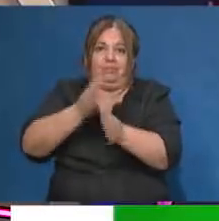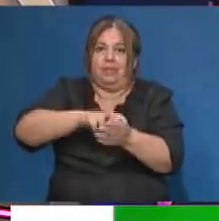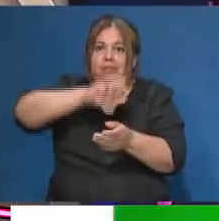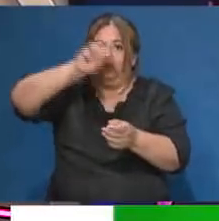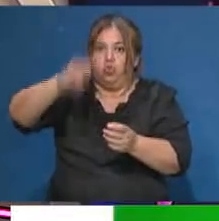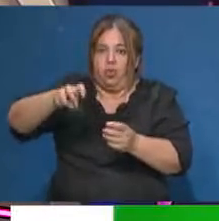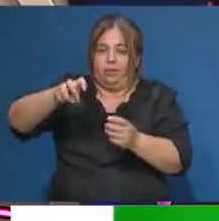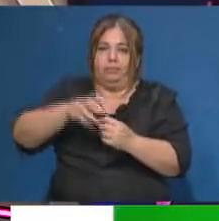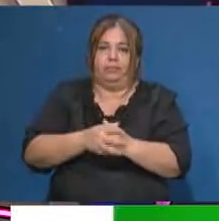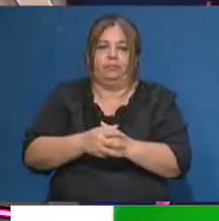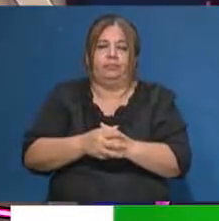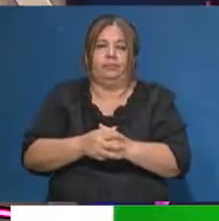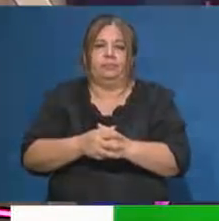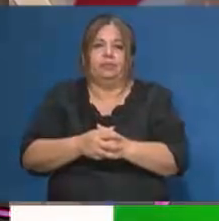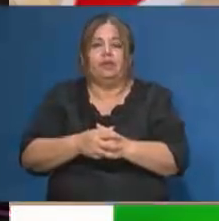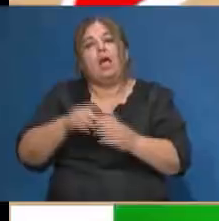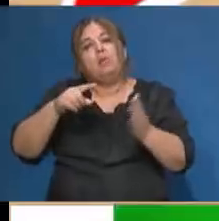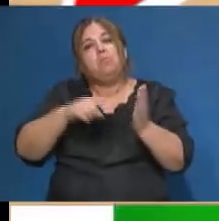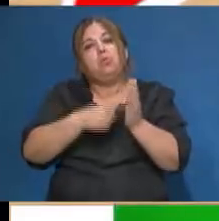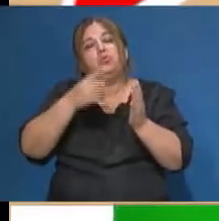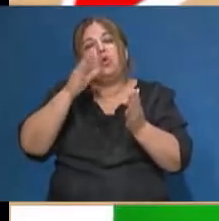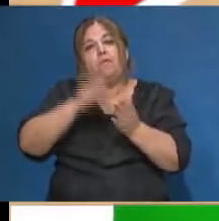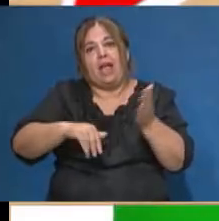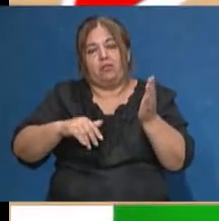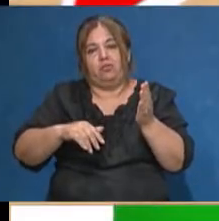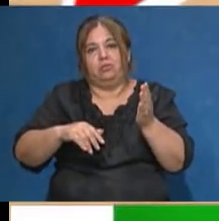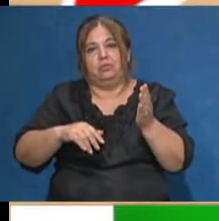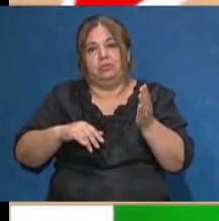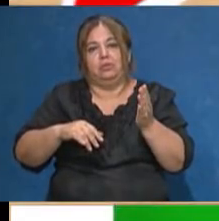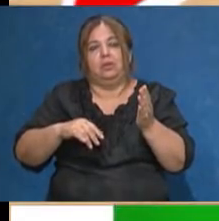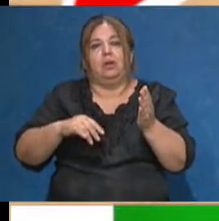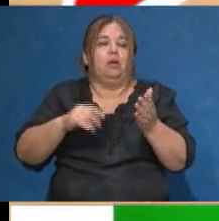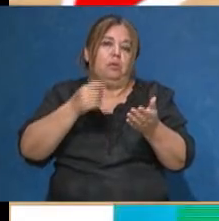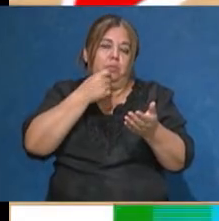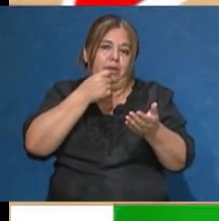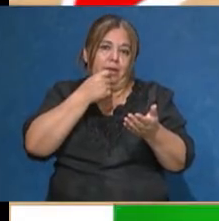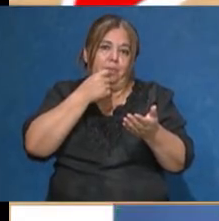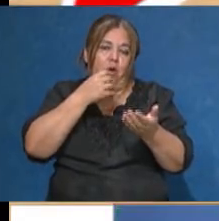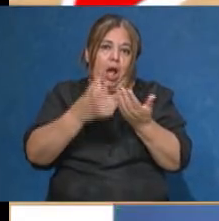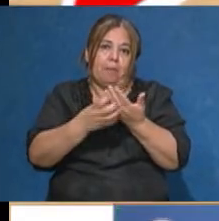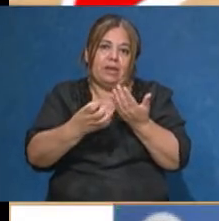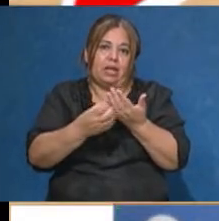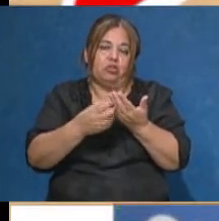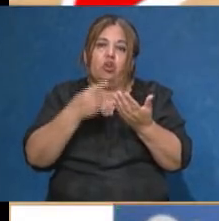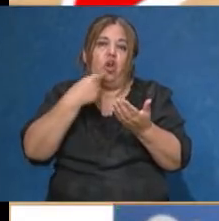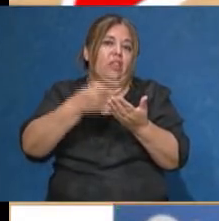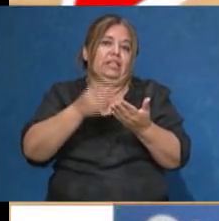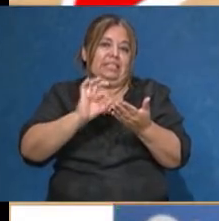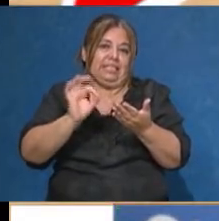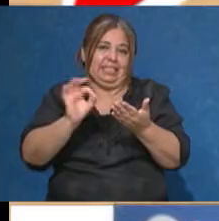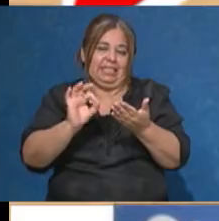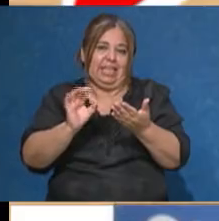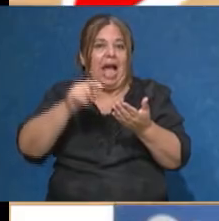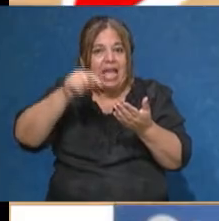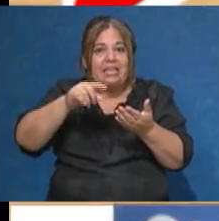y acá una vez más aparece el punto blanco, que en el caso de la aplicación móvil no está referenciada. Pero ese punto blanco es donde tenés que